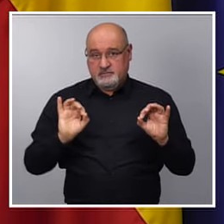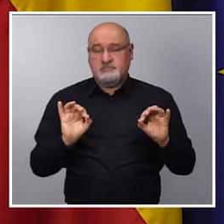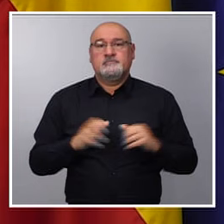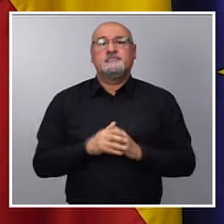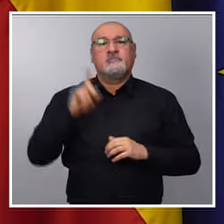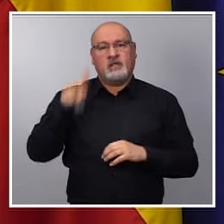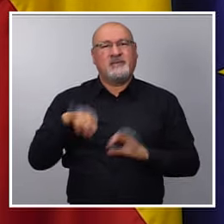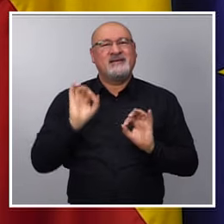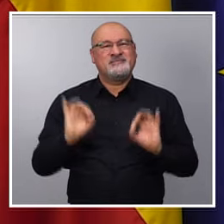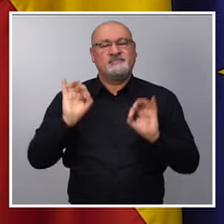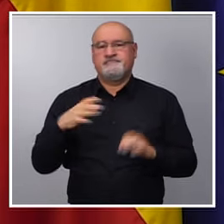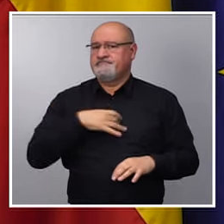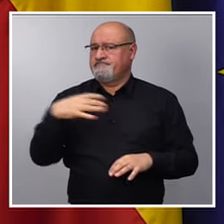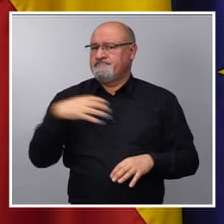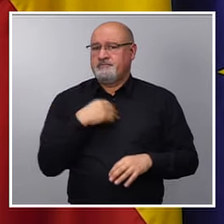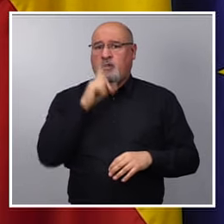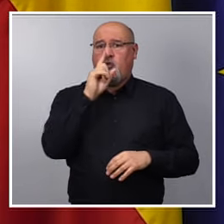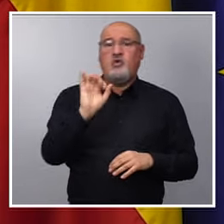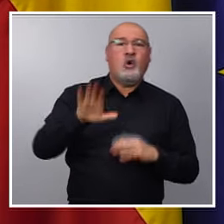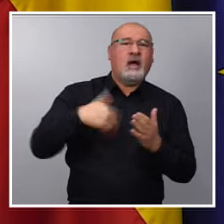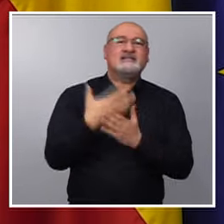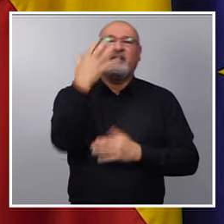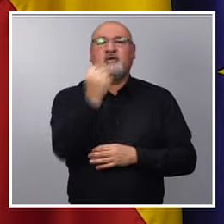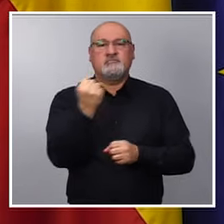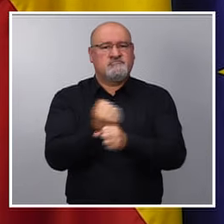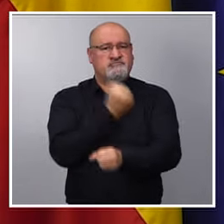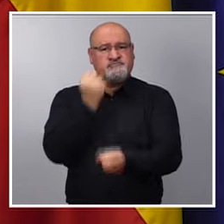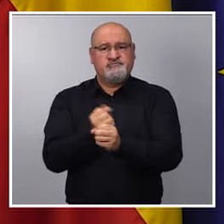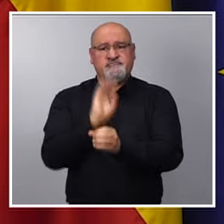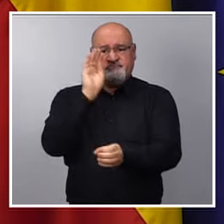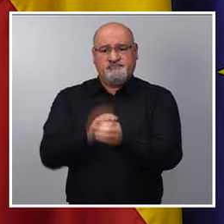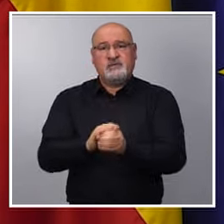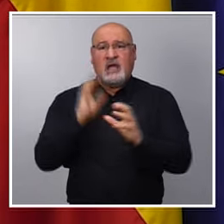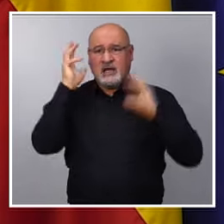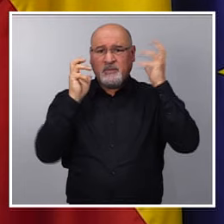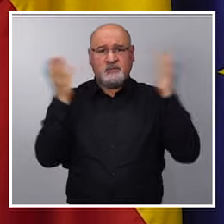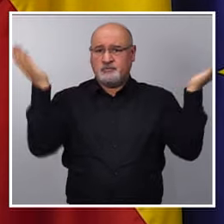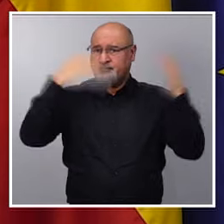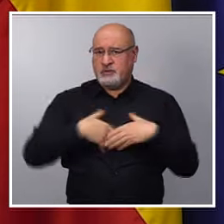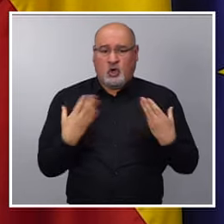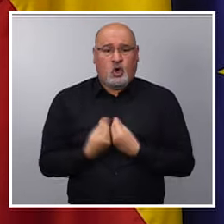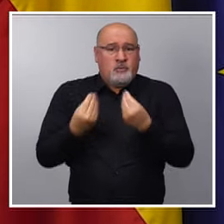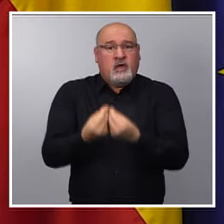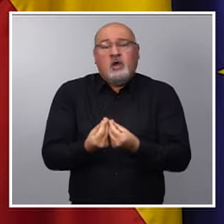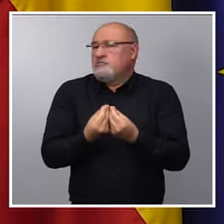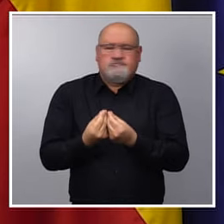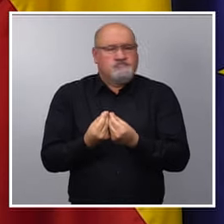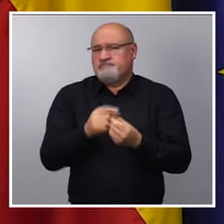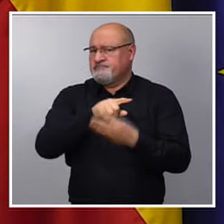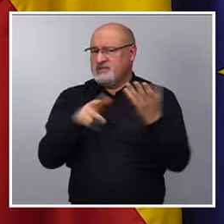especial de entre uno y cinco años para tener animales, convivir con animales o trabajar con animales.